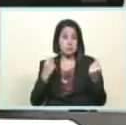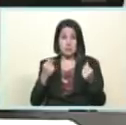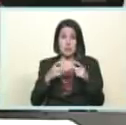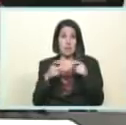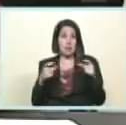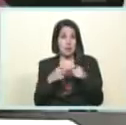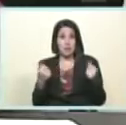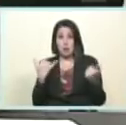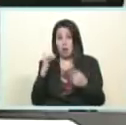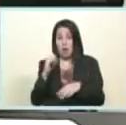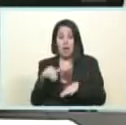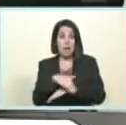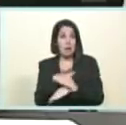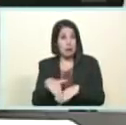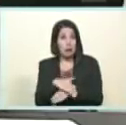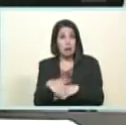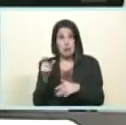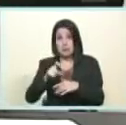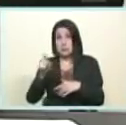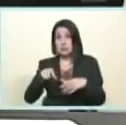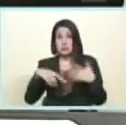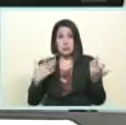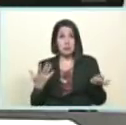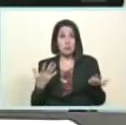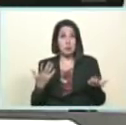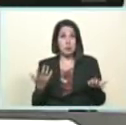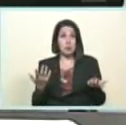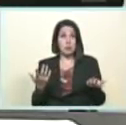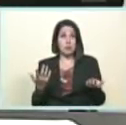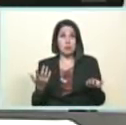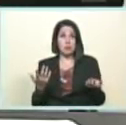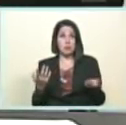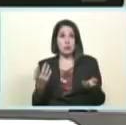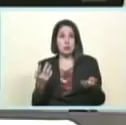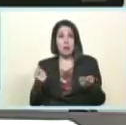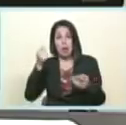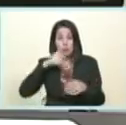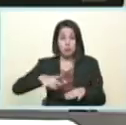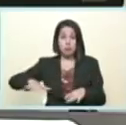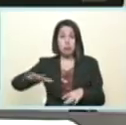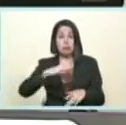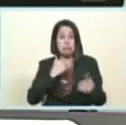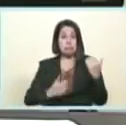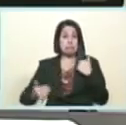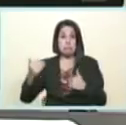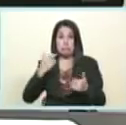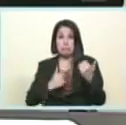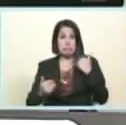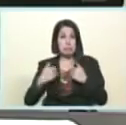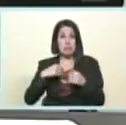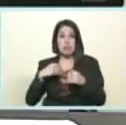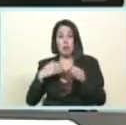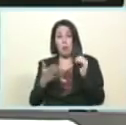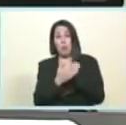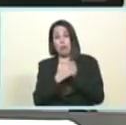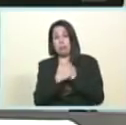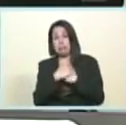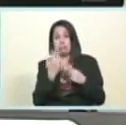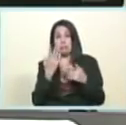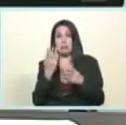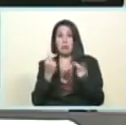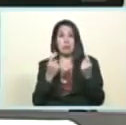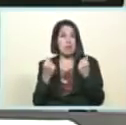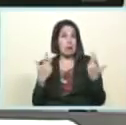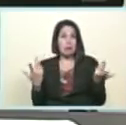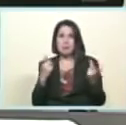Venezuela pero lo hemos derrotado y lo vamos a seguir derrotando ha fracasado Juan Manuel Santos retírate te